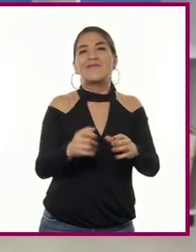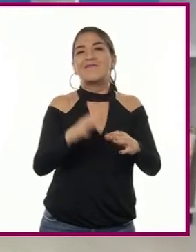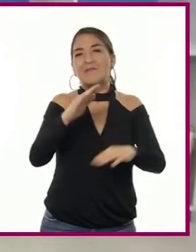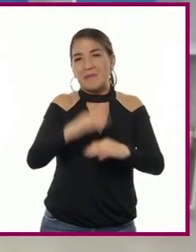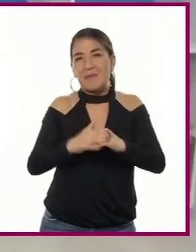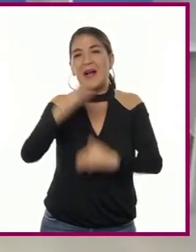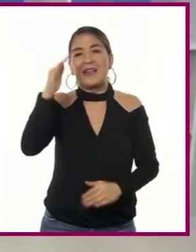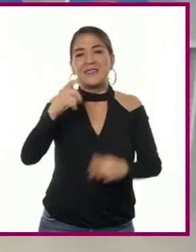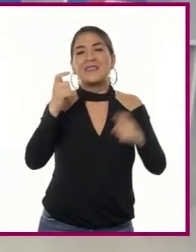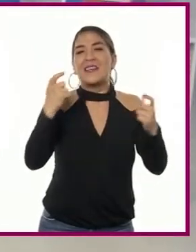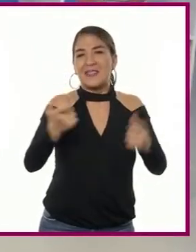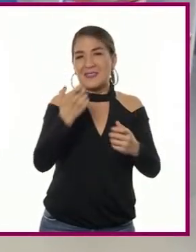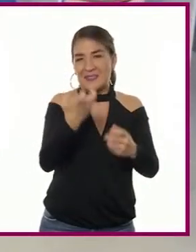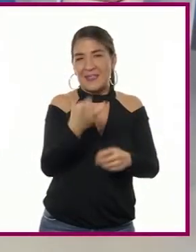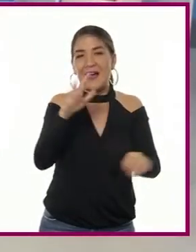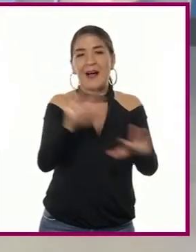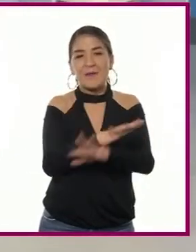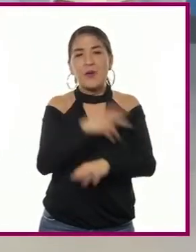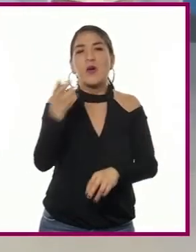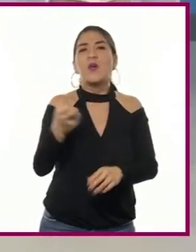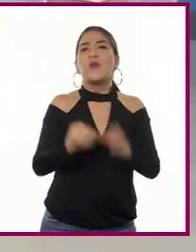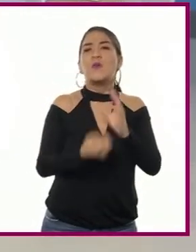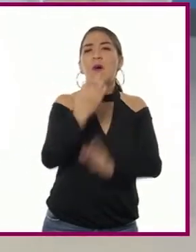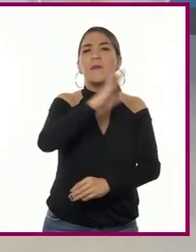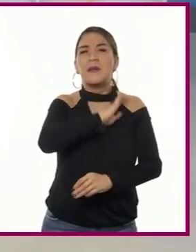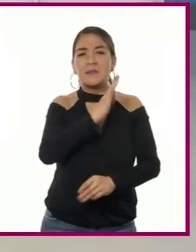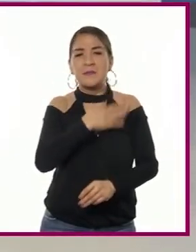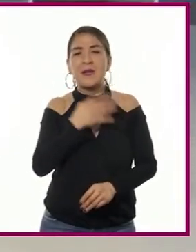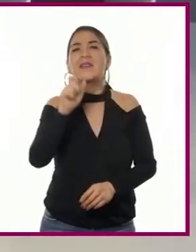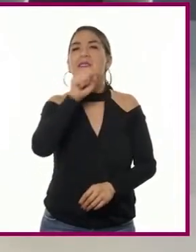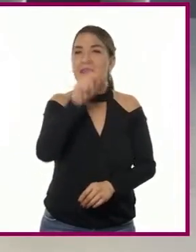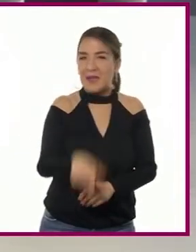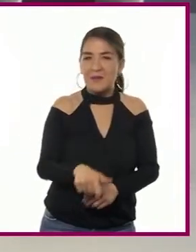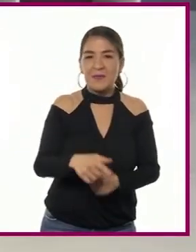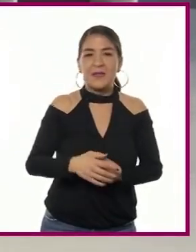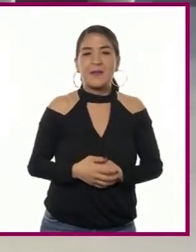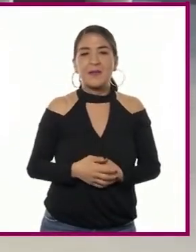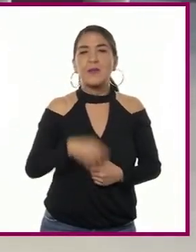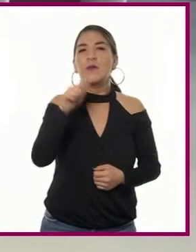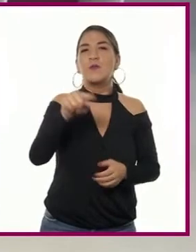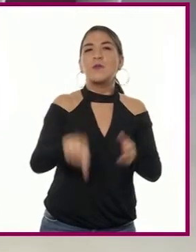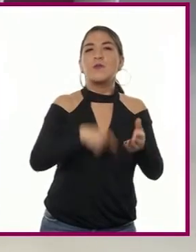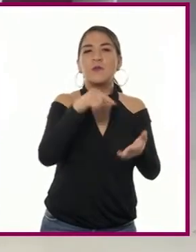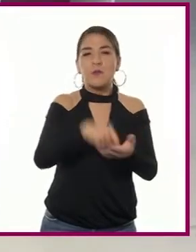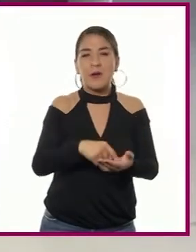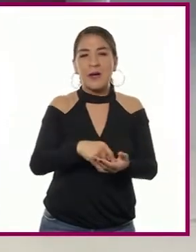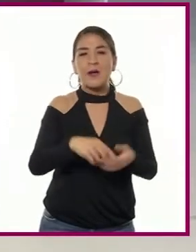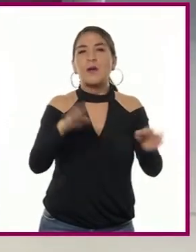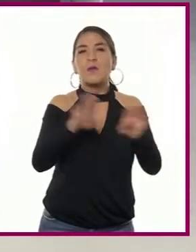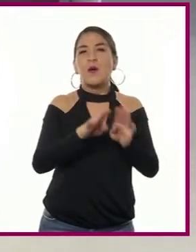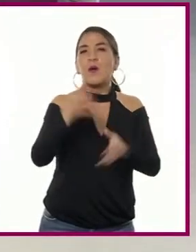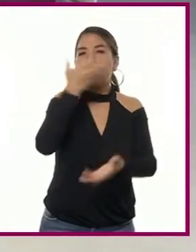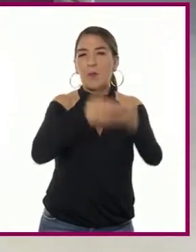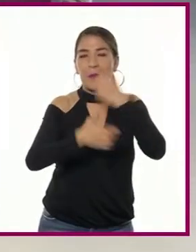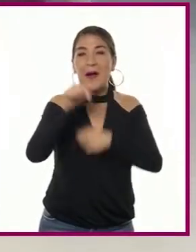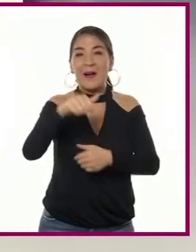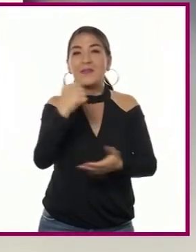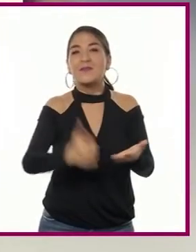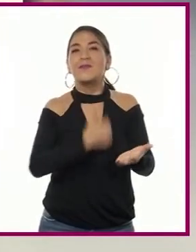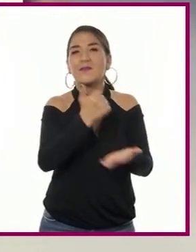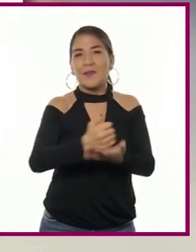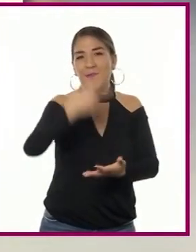contra el poder de las corporaciones en la Nueva España, abarcó incluso al poderoso consulado de comerciantes de la Ciudad de México,